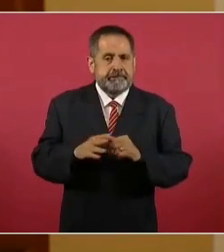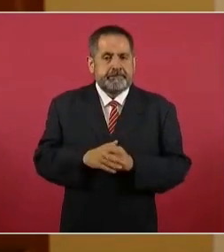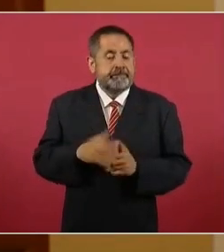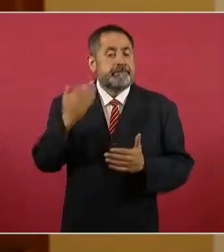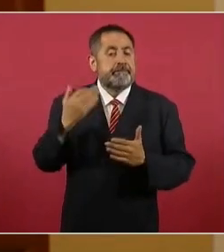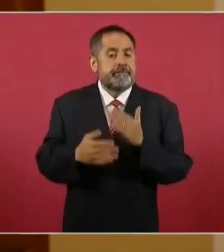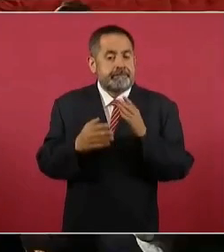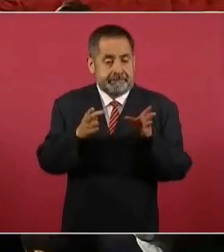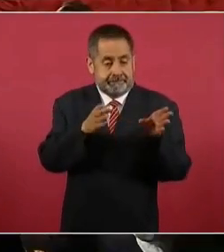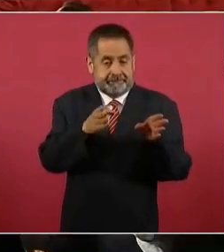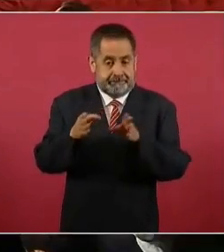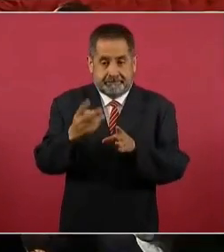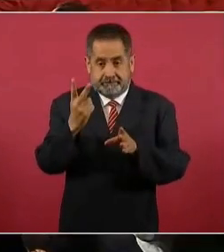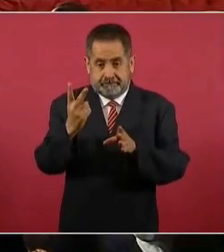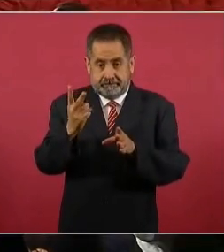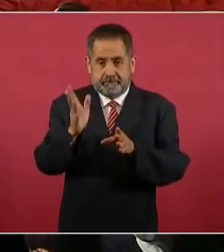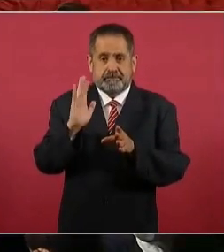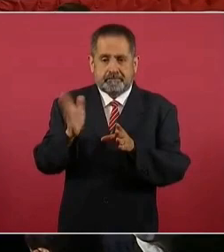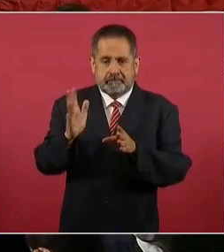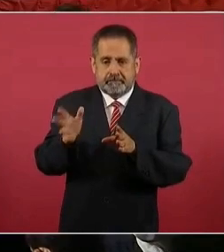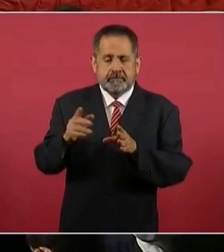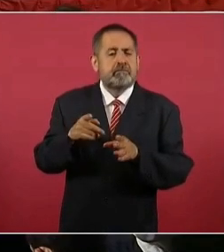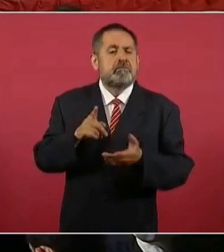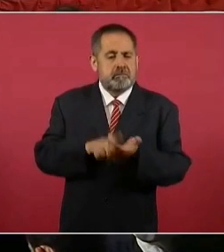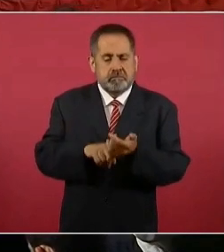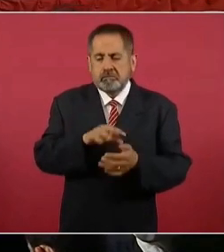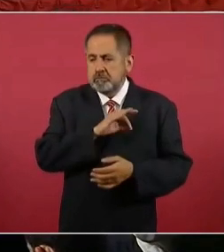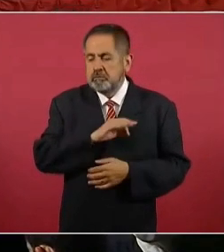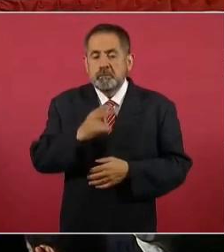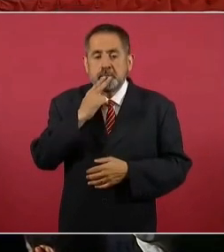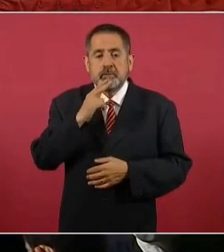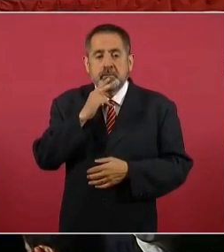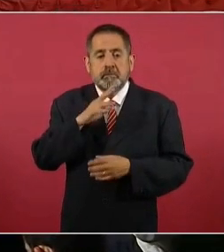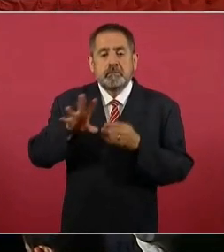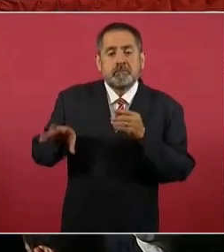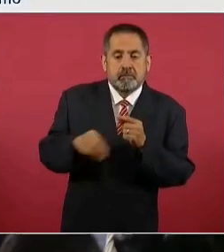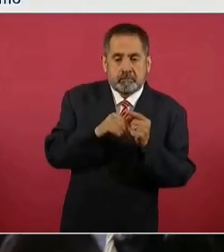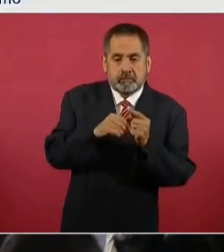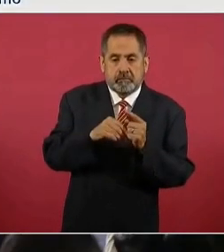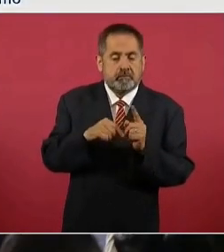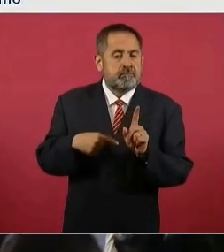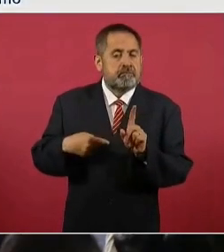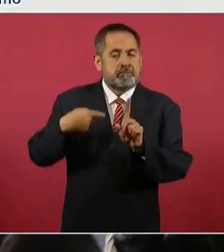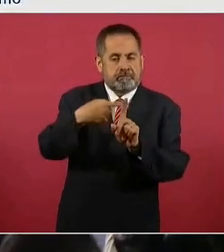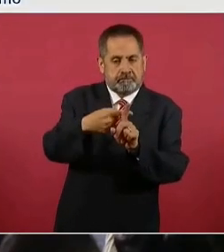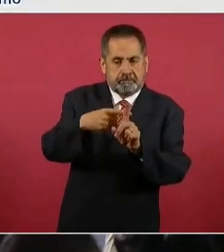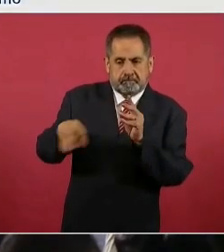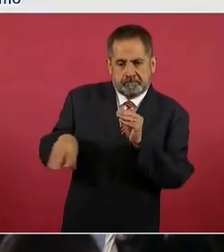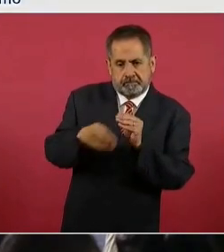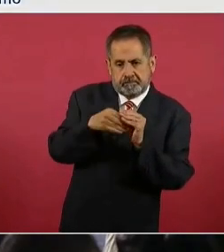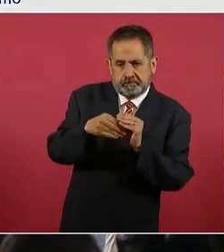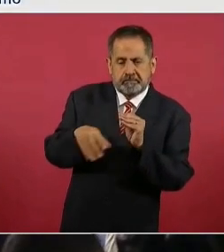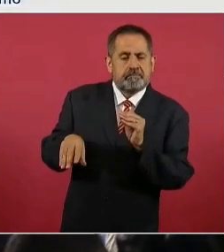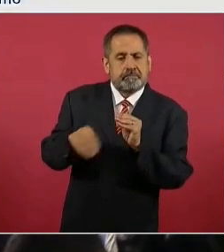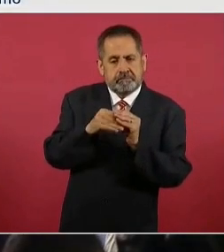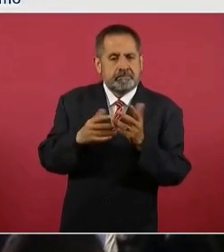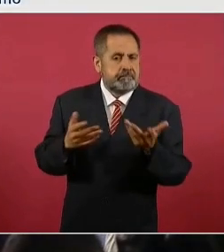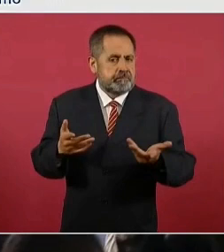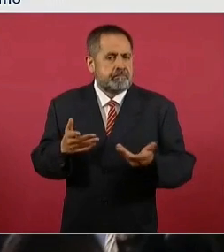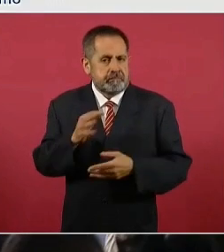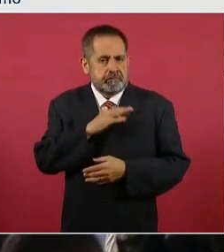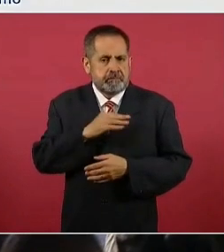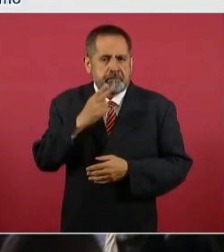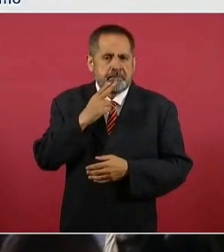fase dos, que demuestra que patria puede usarse como refuerzo y que reafirma lo que encontramos en la primera